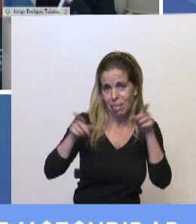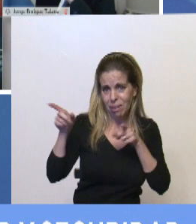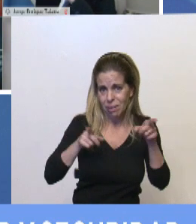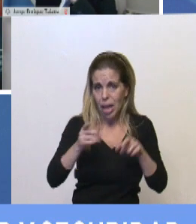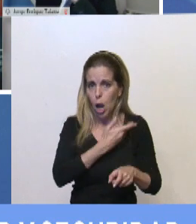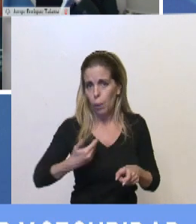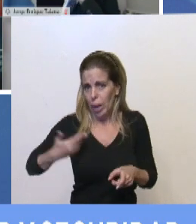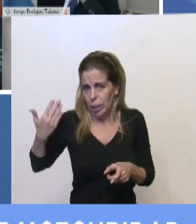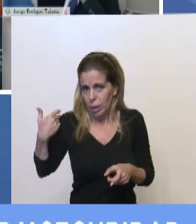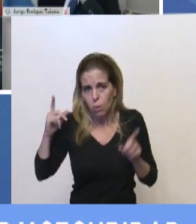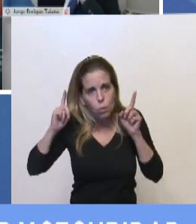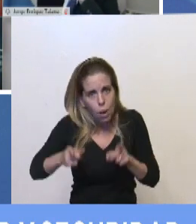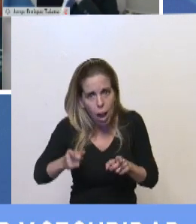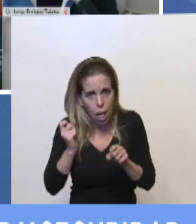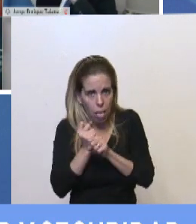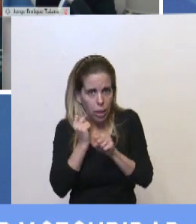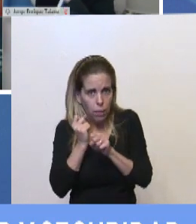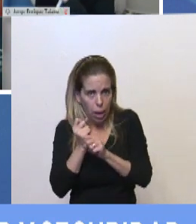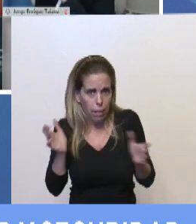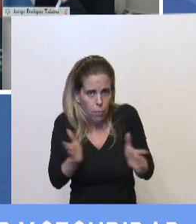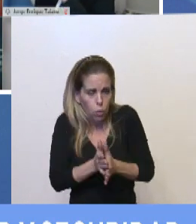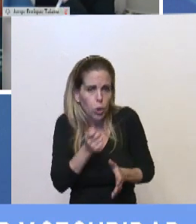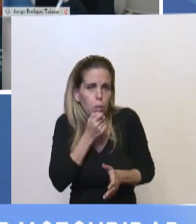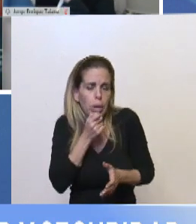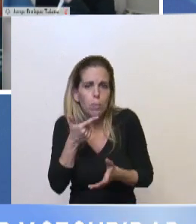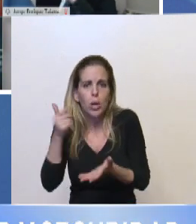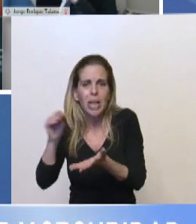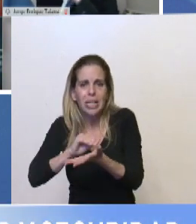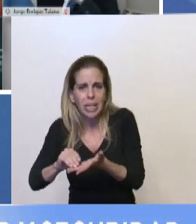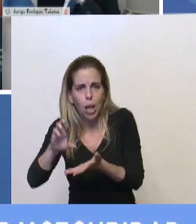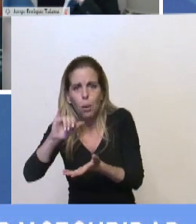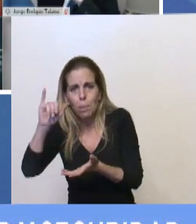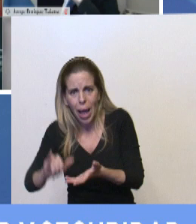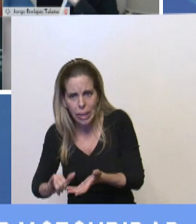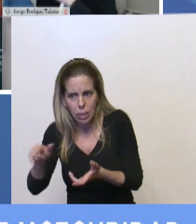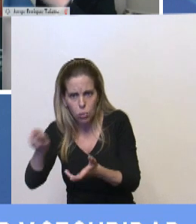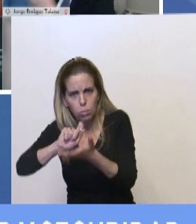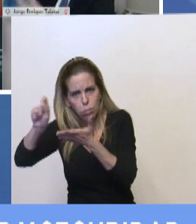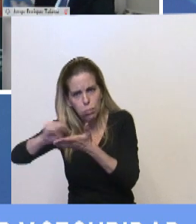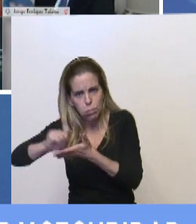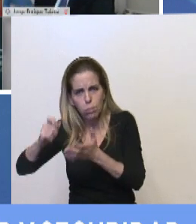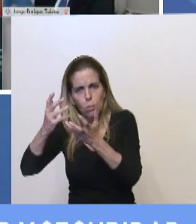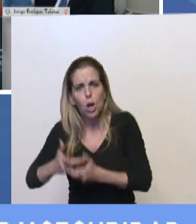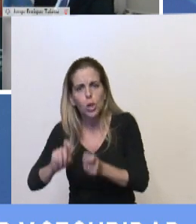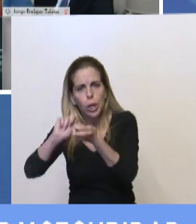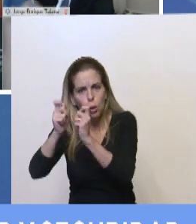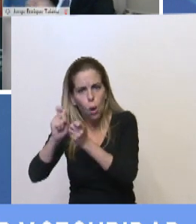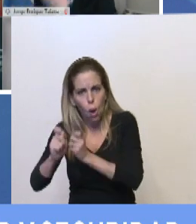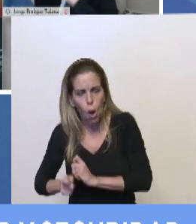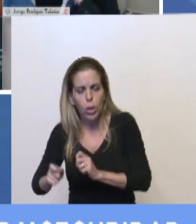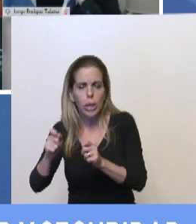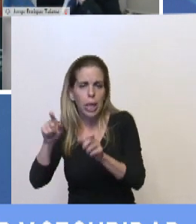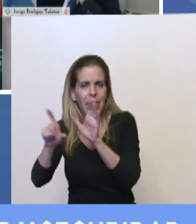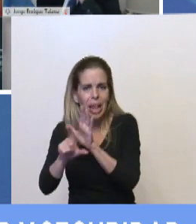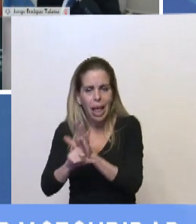estábamos presentes. El senador Paes, por ejemplo, que produjo muchas modificaciones en los proyectos de legislación laboral, fue